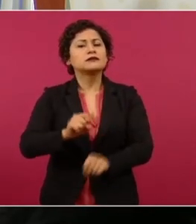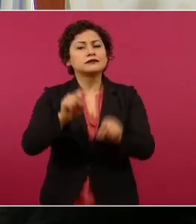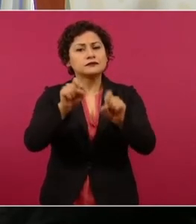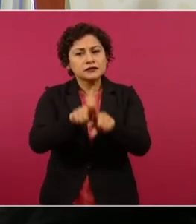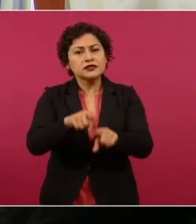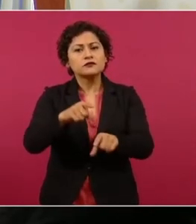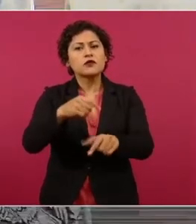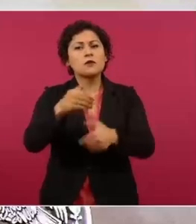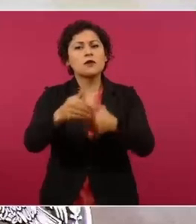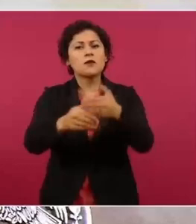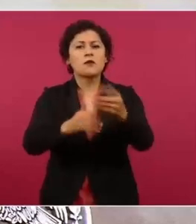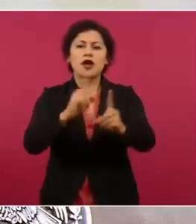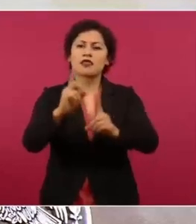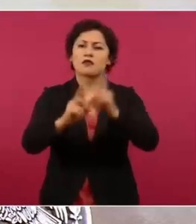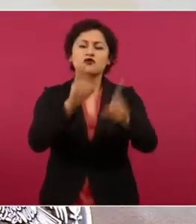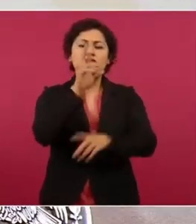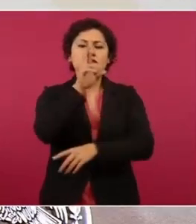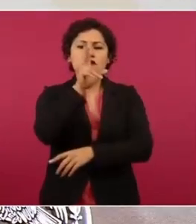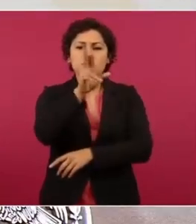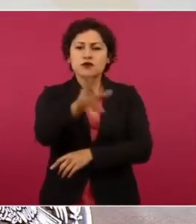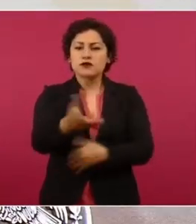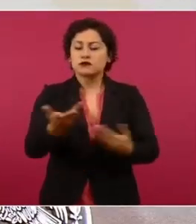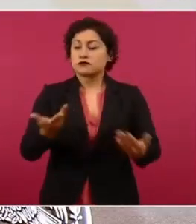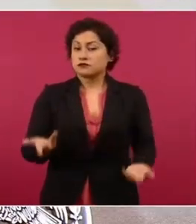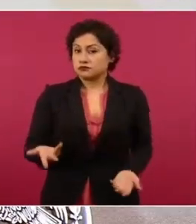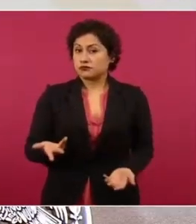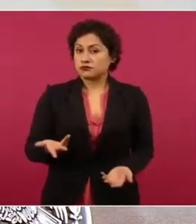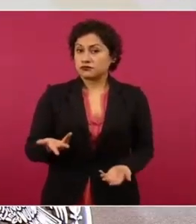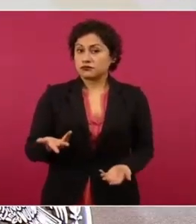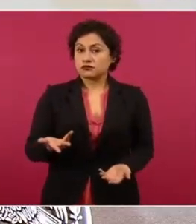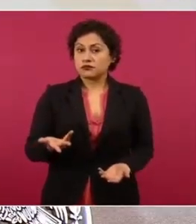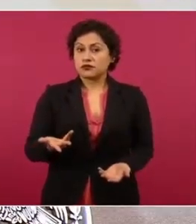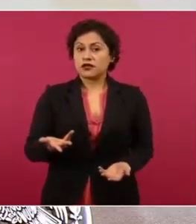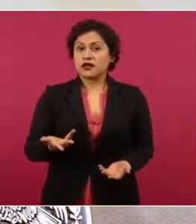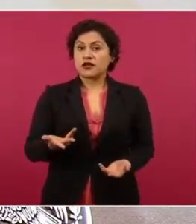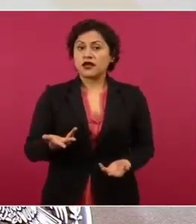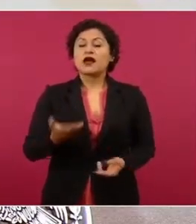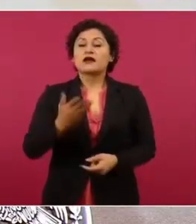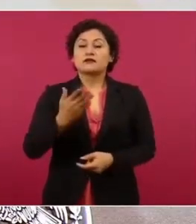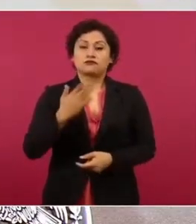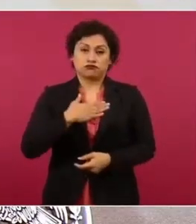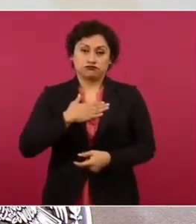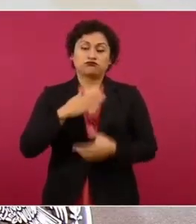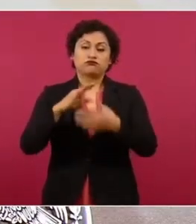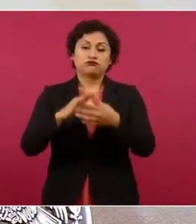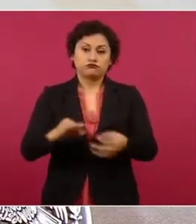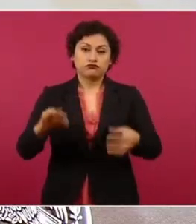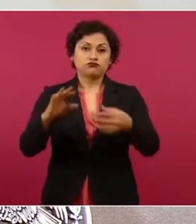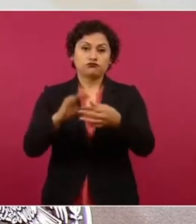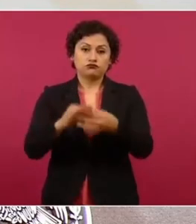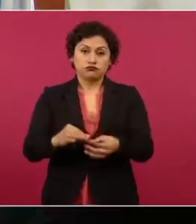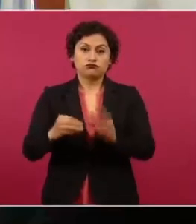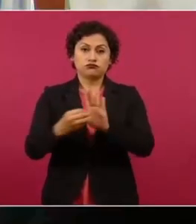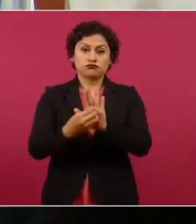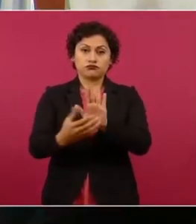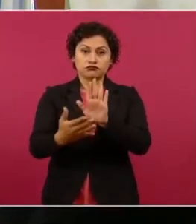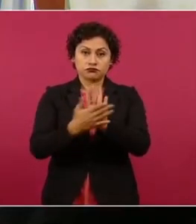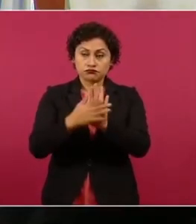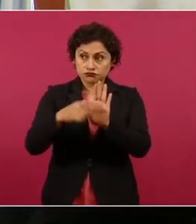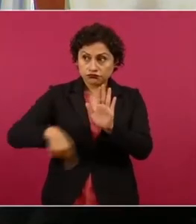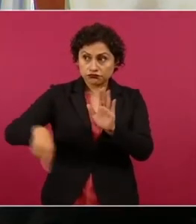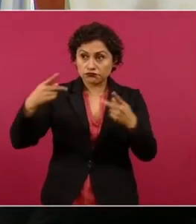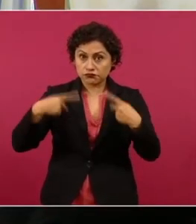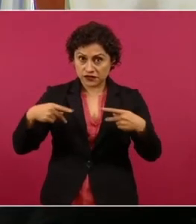nivel deportivo. No está de más decir que cualquiera de los mencionados en este reportaje tiene garantizado su derecho de réplica